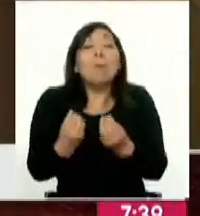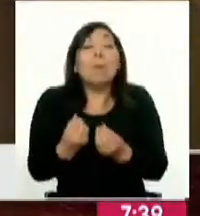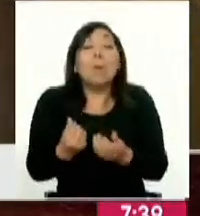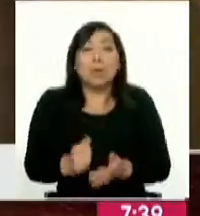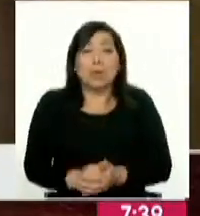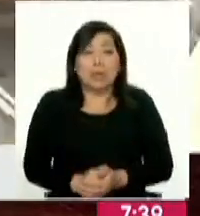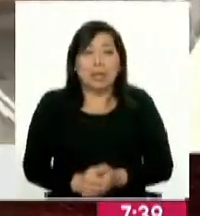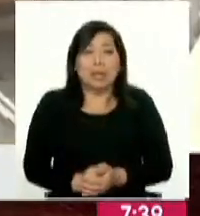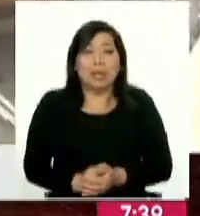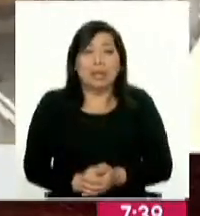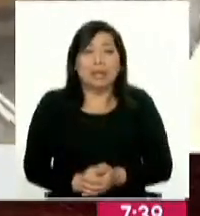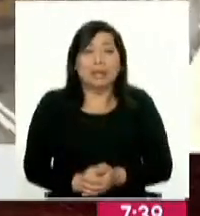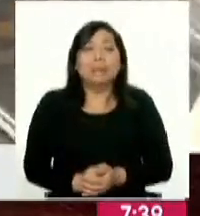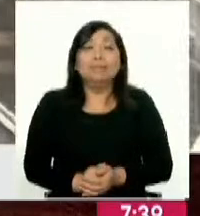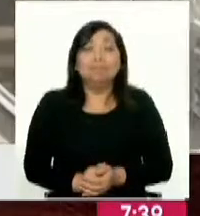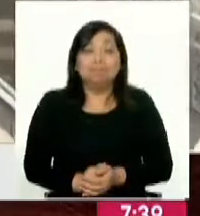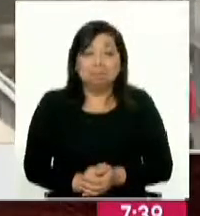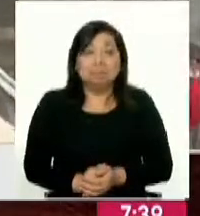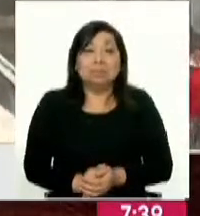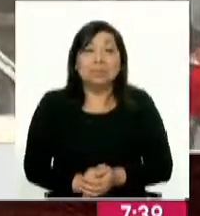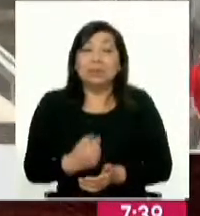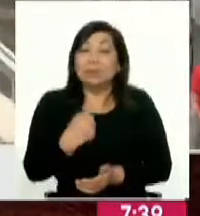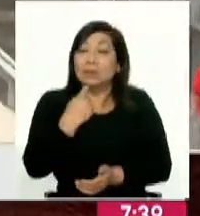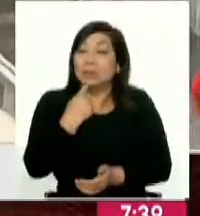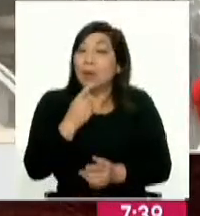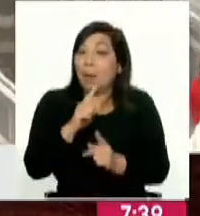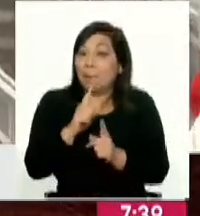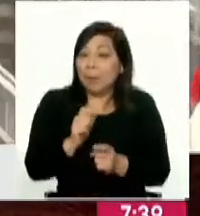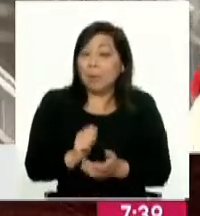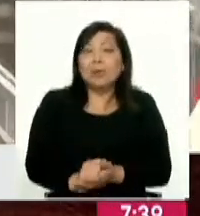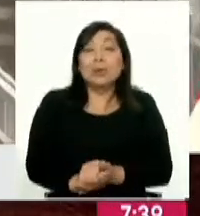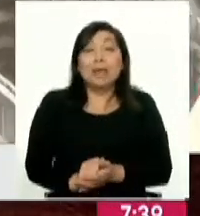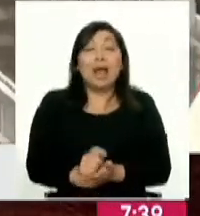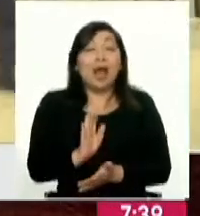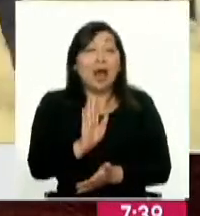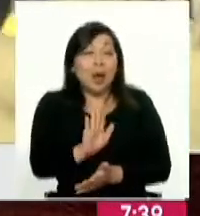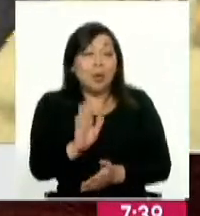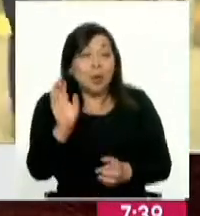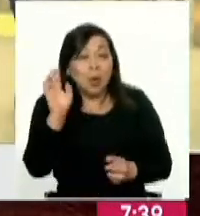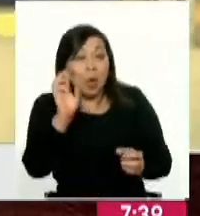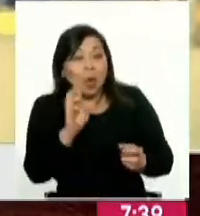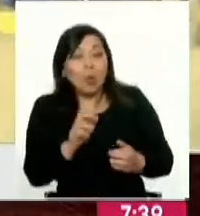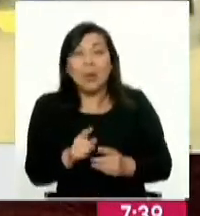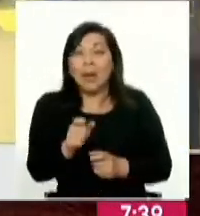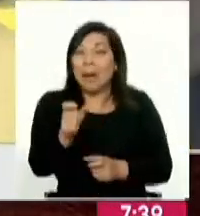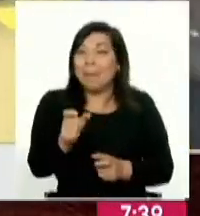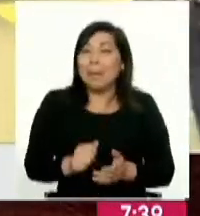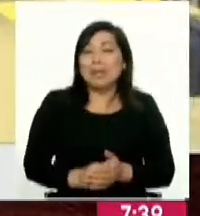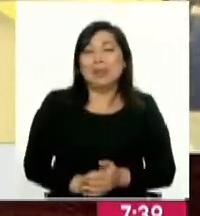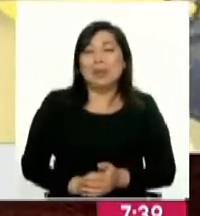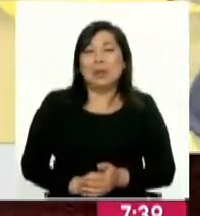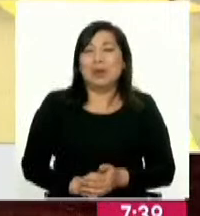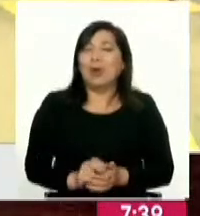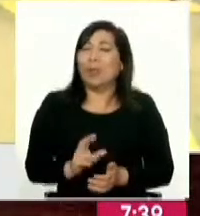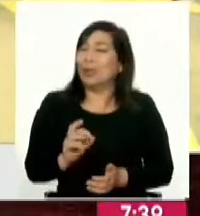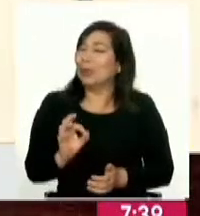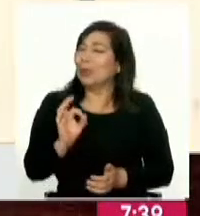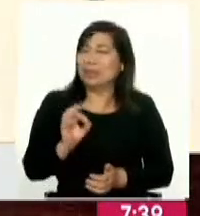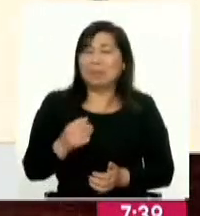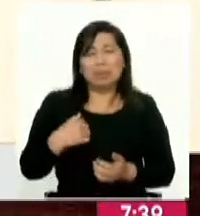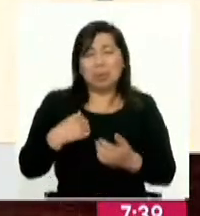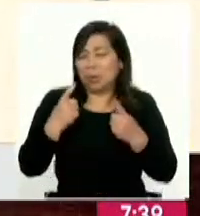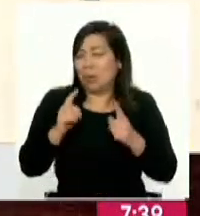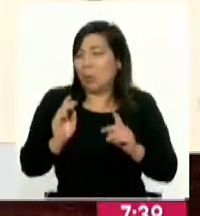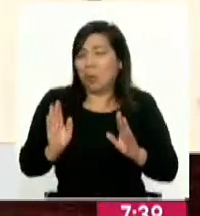directo. Bueno, yo traslado las preguntas, las interrogantes, las dudas y el malestar de los usuarios, no siempre estoy de